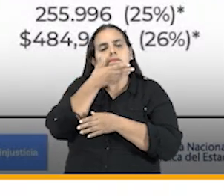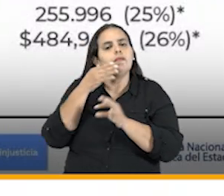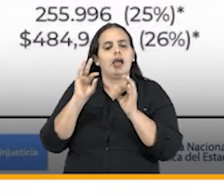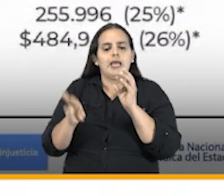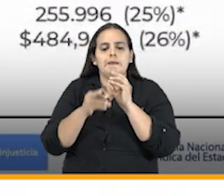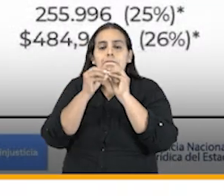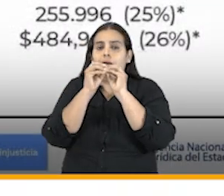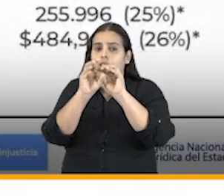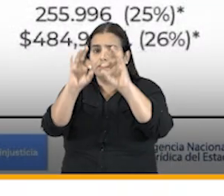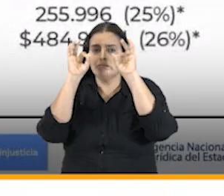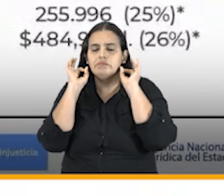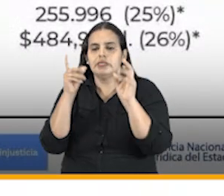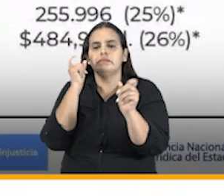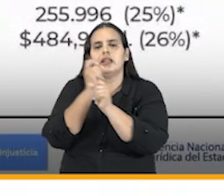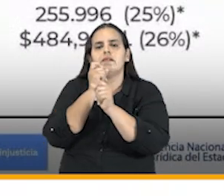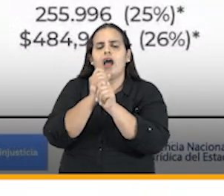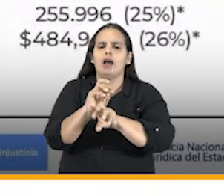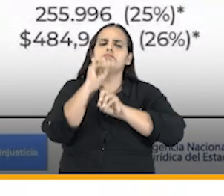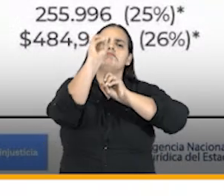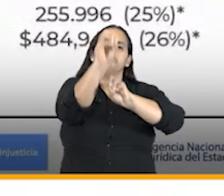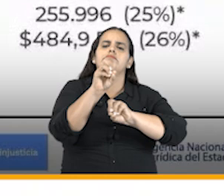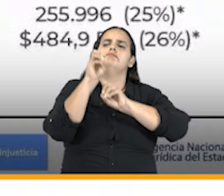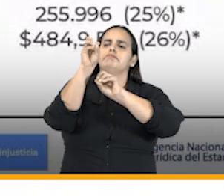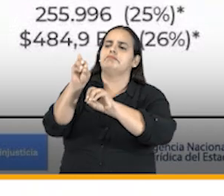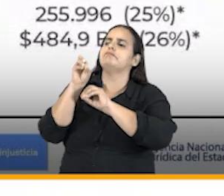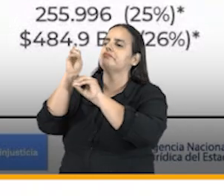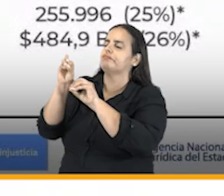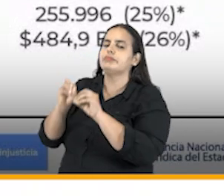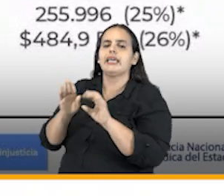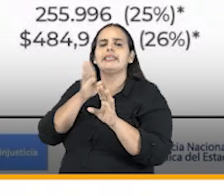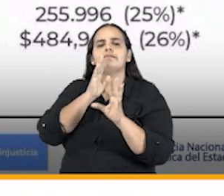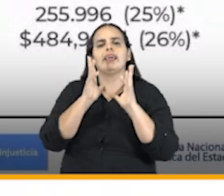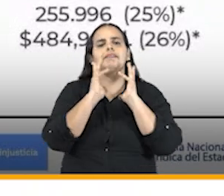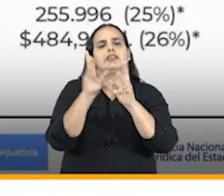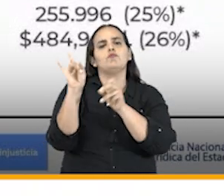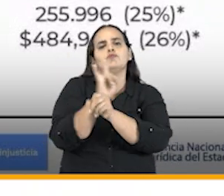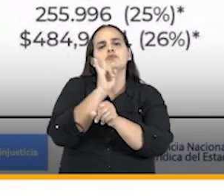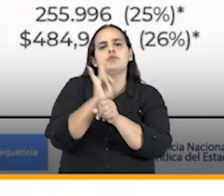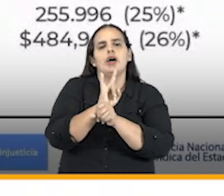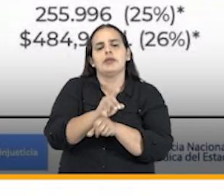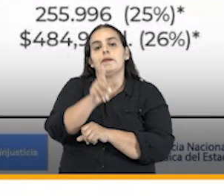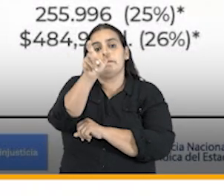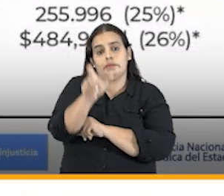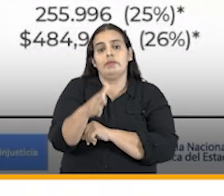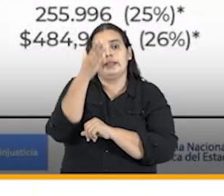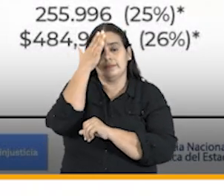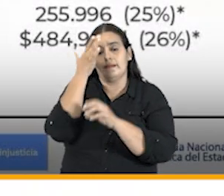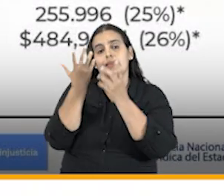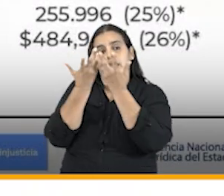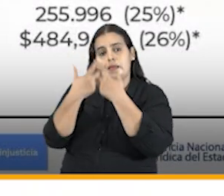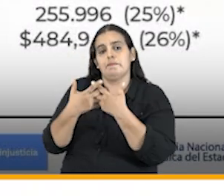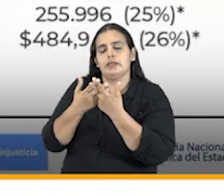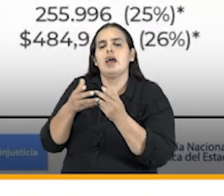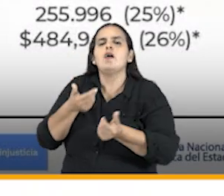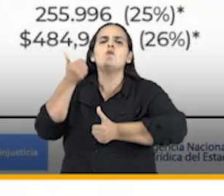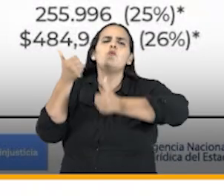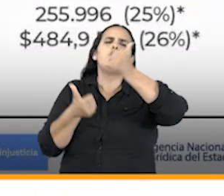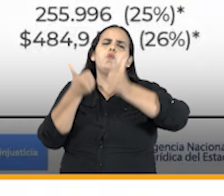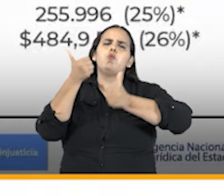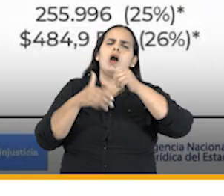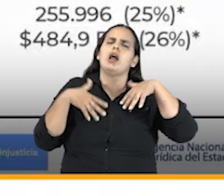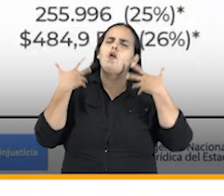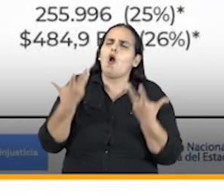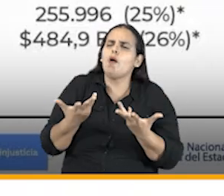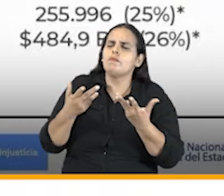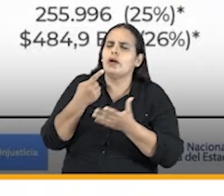adicionalmente unas capacitaciones para enseñarle a los usuarios de estas entidades cuáles son los